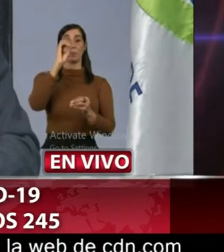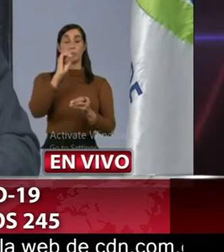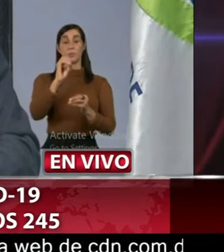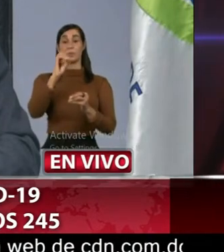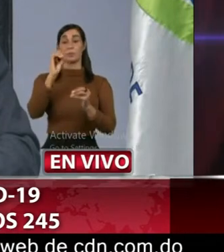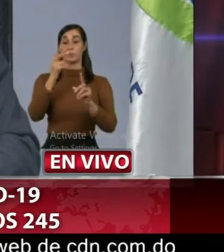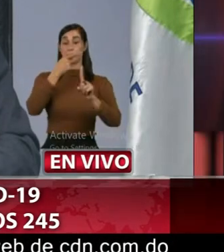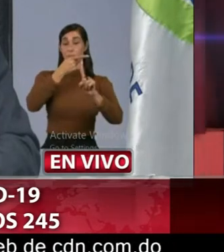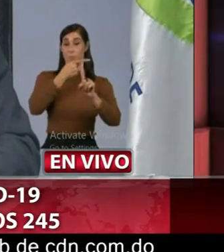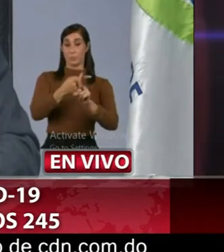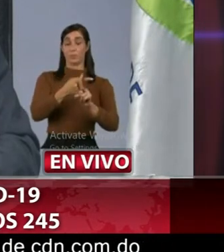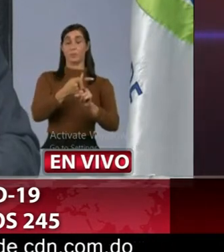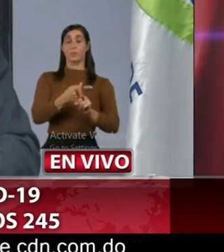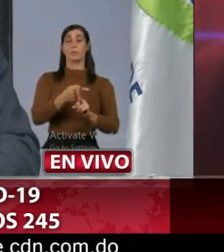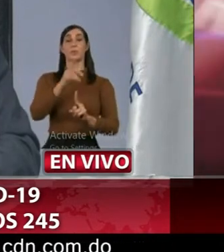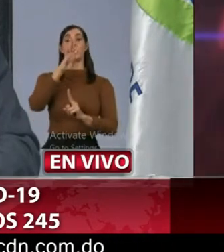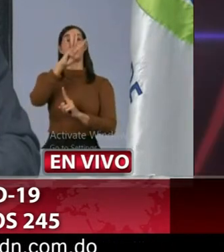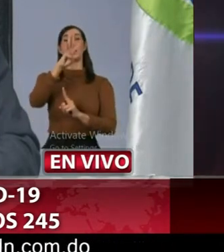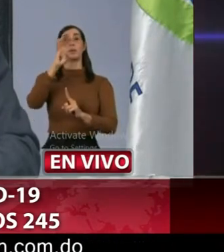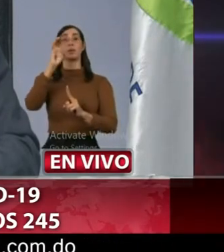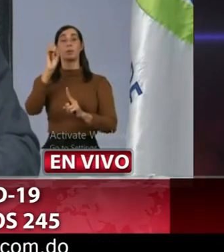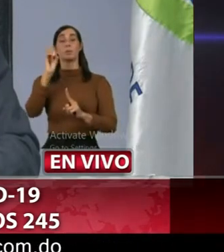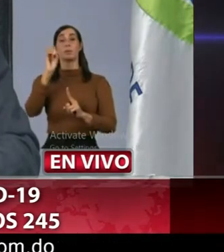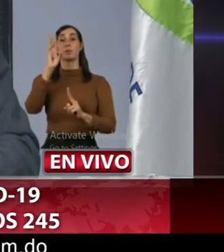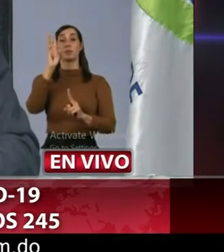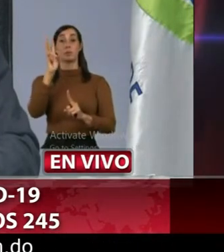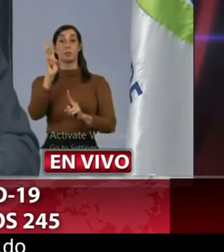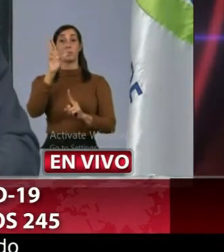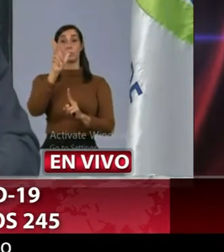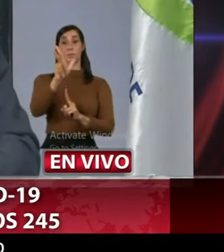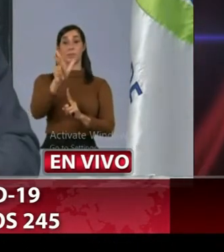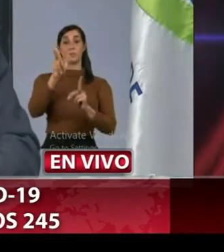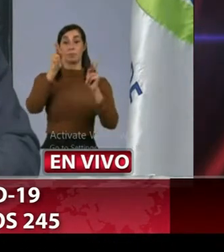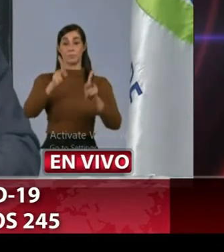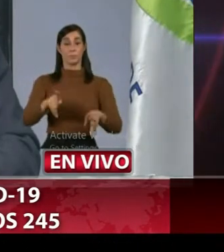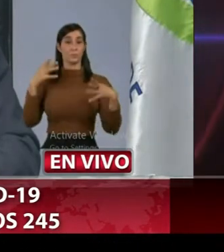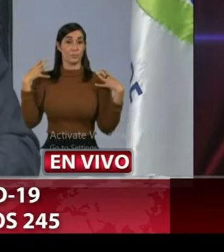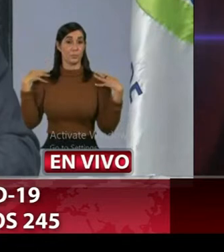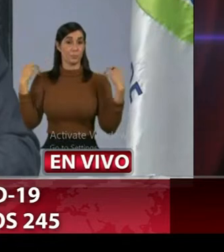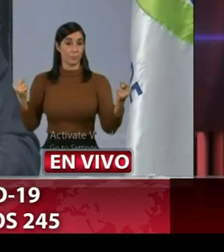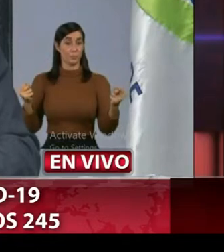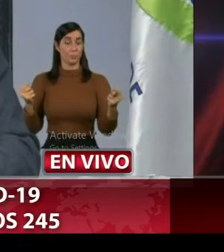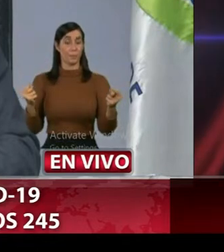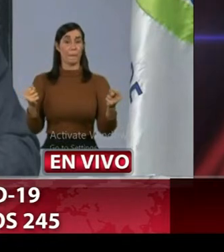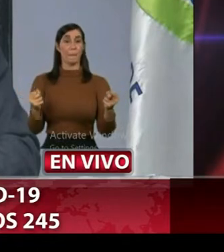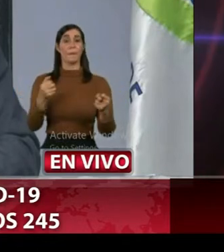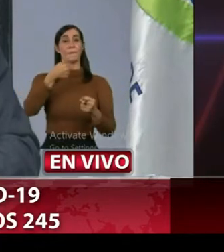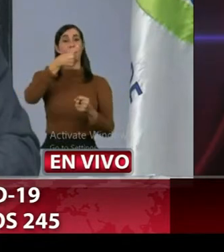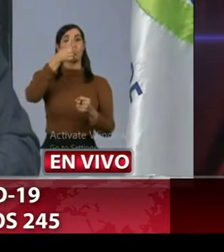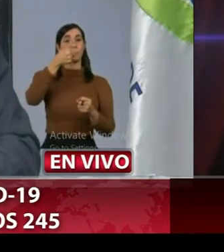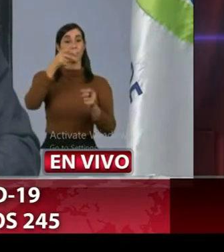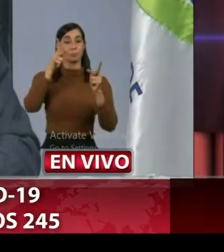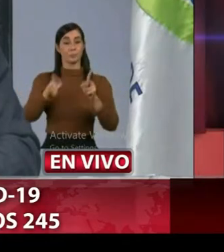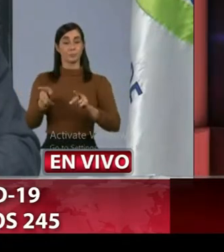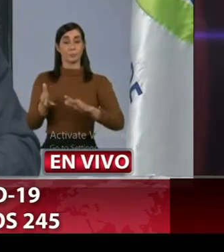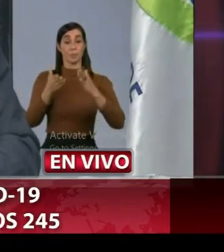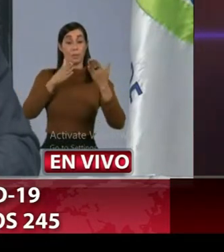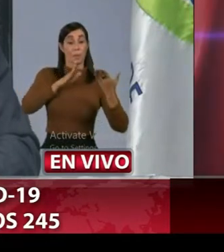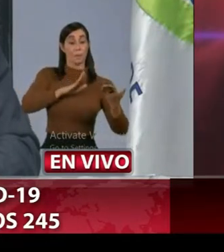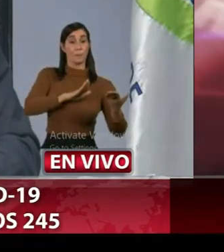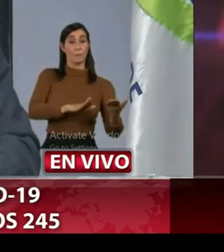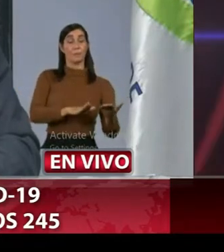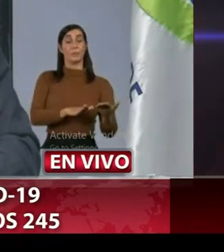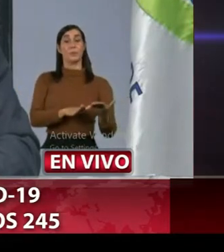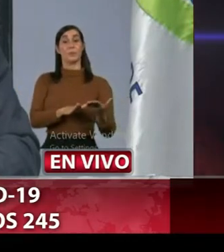de positividad cuatrocientos sesenta y tres recuperados diez fallecimientos